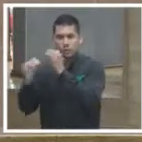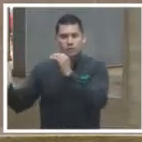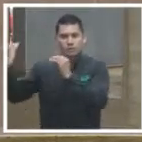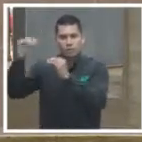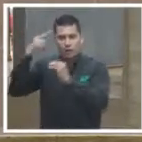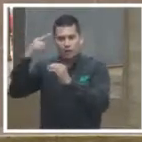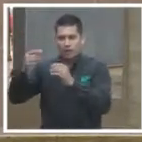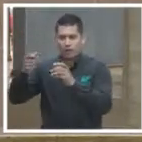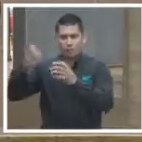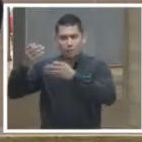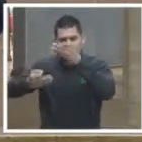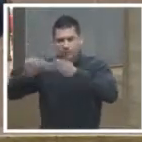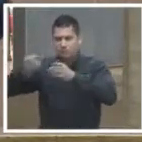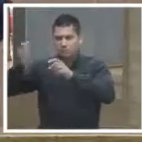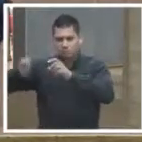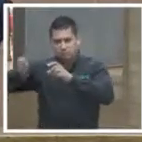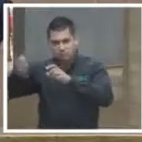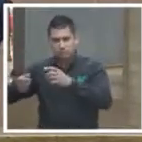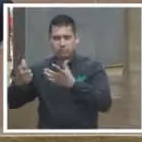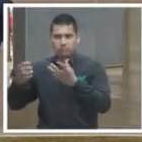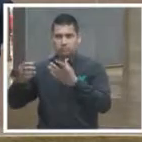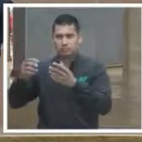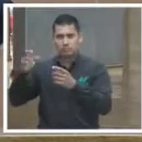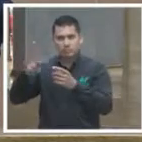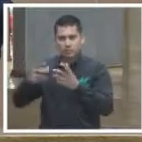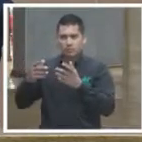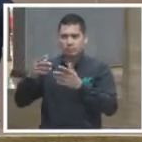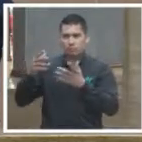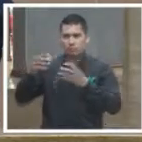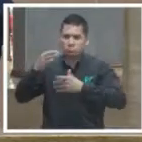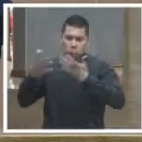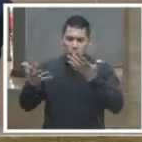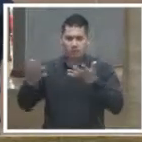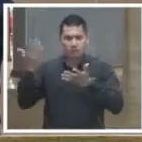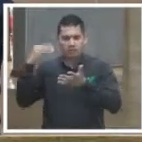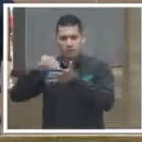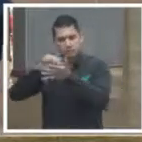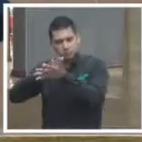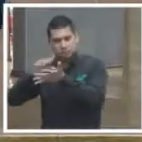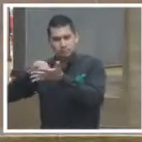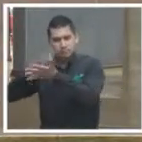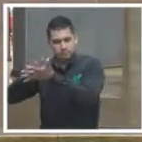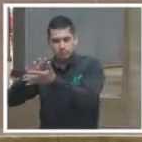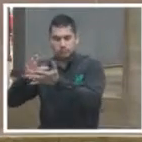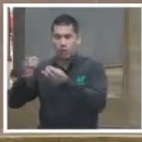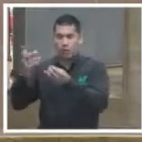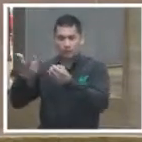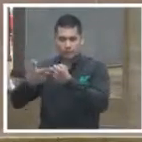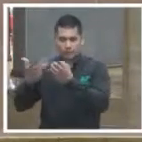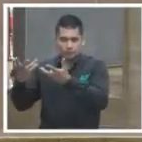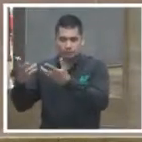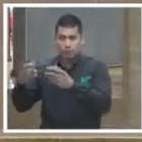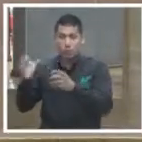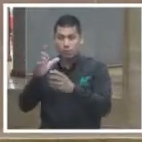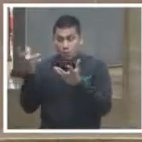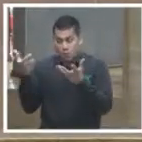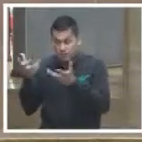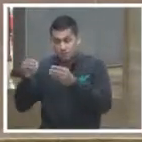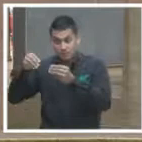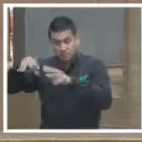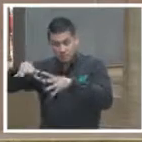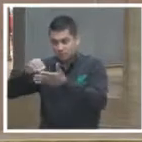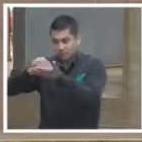sentencia y que fue reproducida en una tesis o en su momento en una jurisprudencia queremos que cuando se esté haciendo la